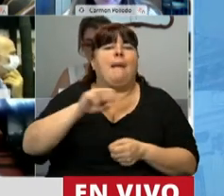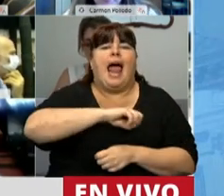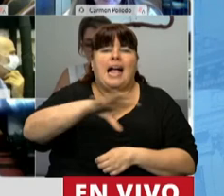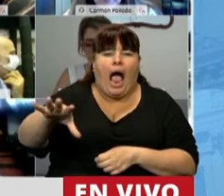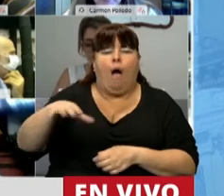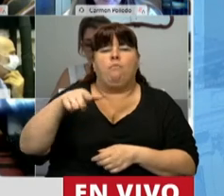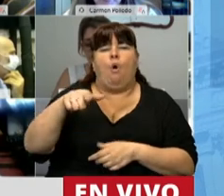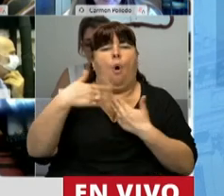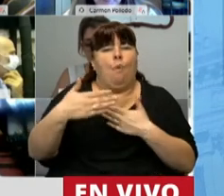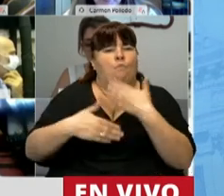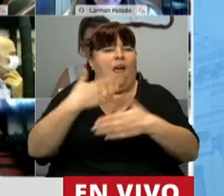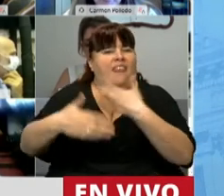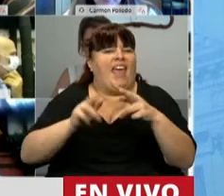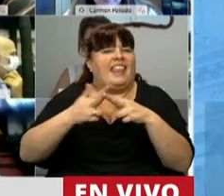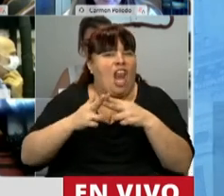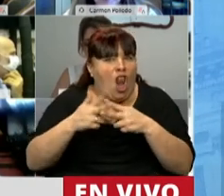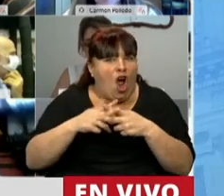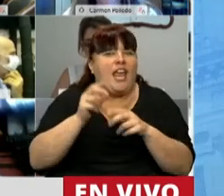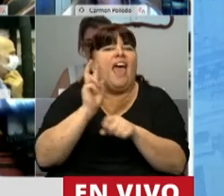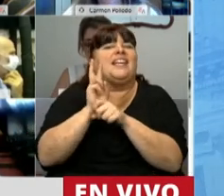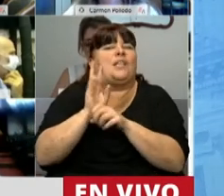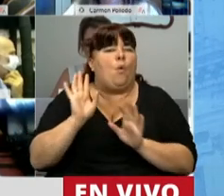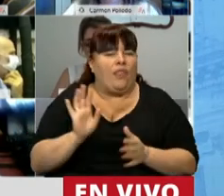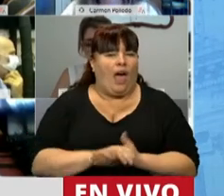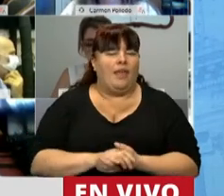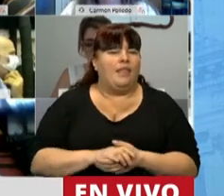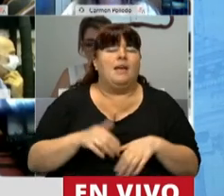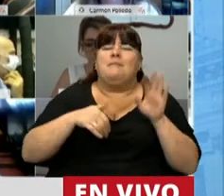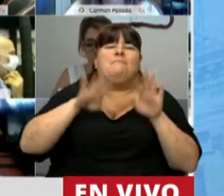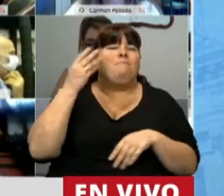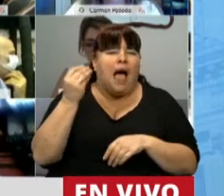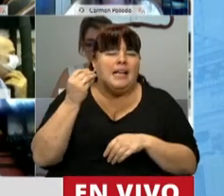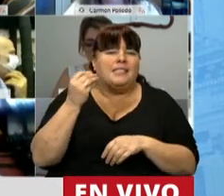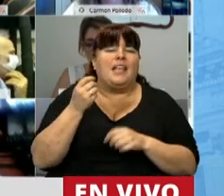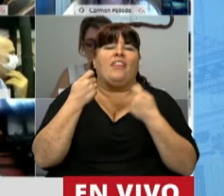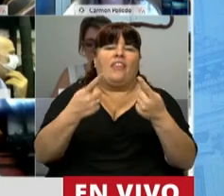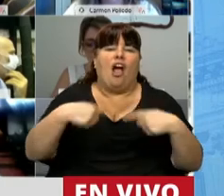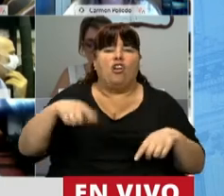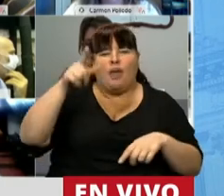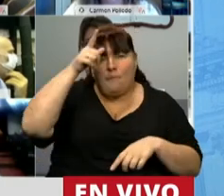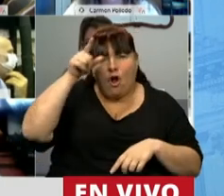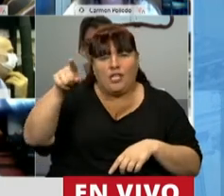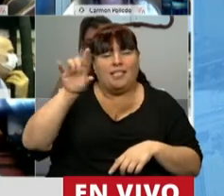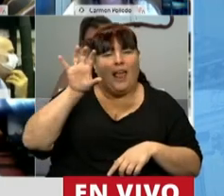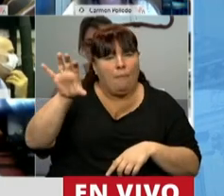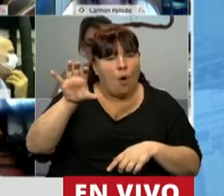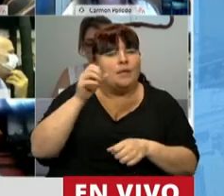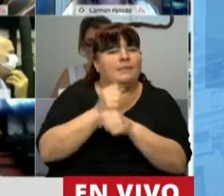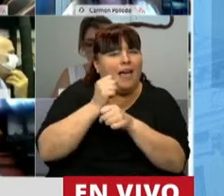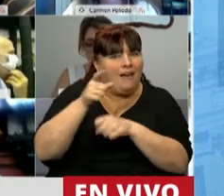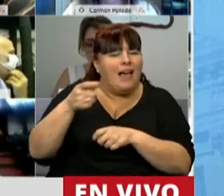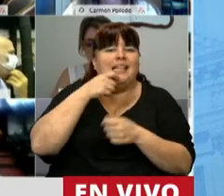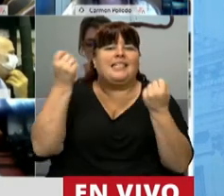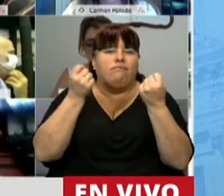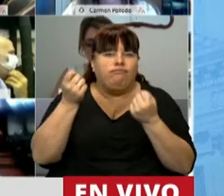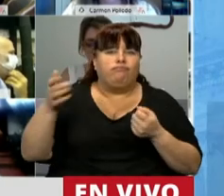campo pueda tener más tecnología en la seguridad. Y sobre todas las cosas equipar a las policías provinciales para que el